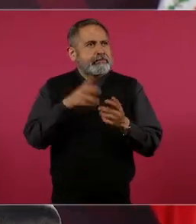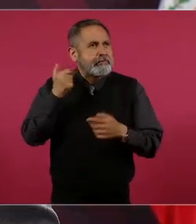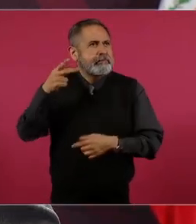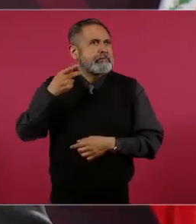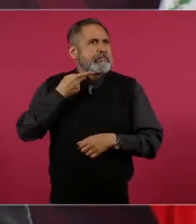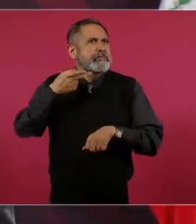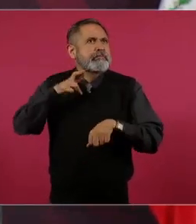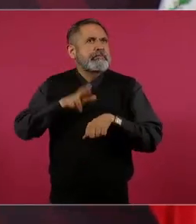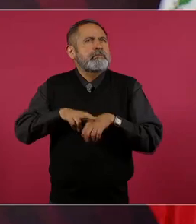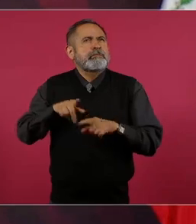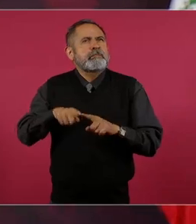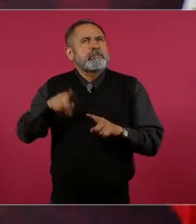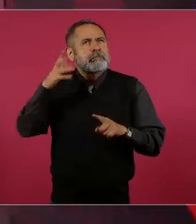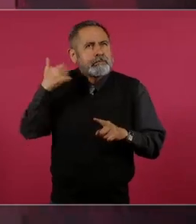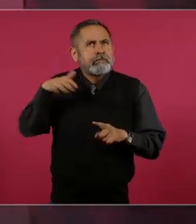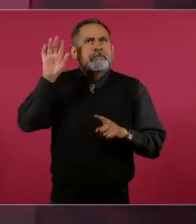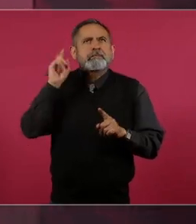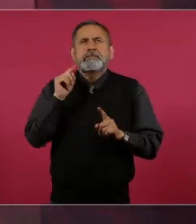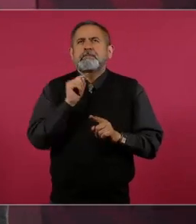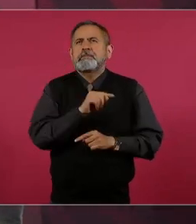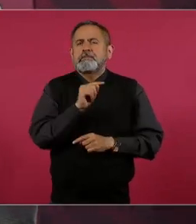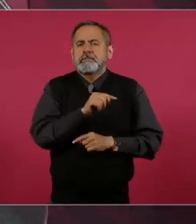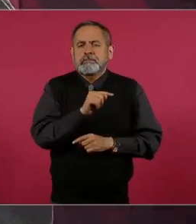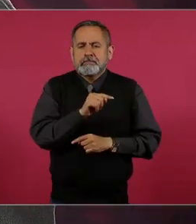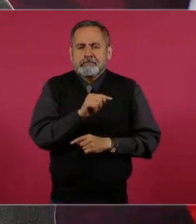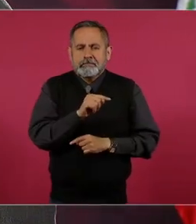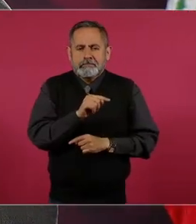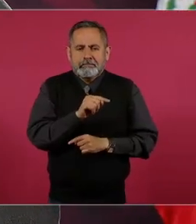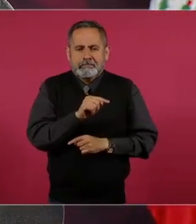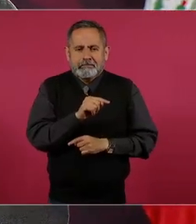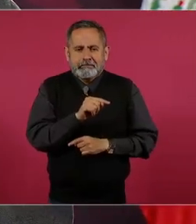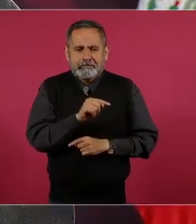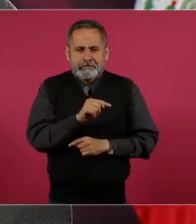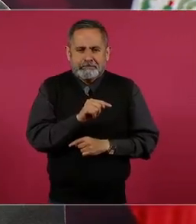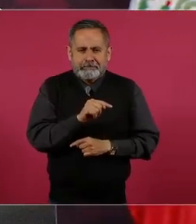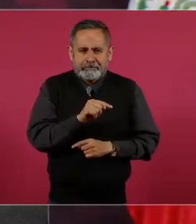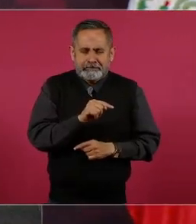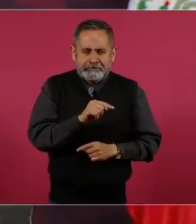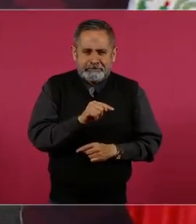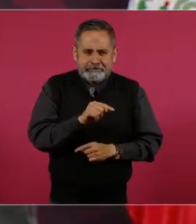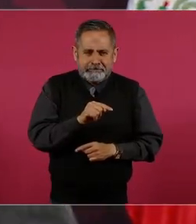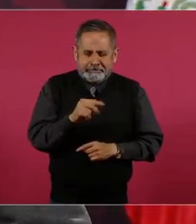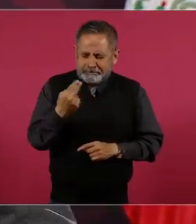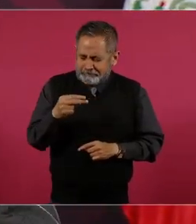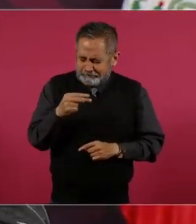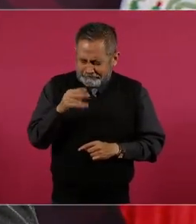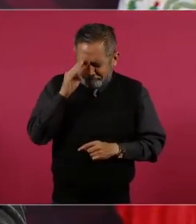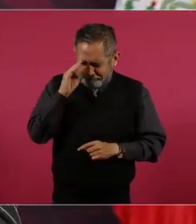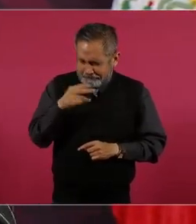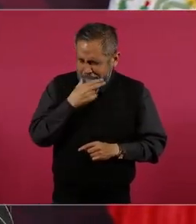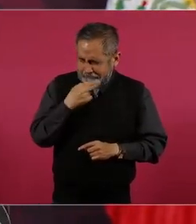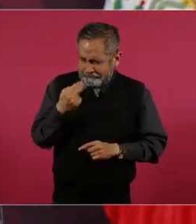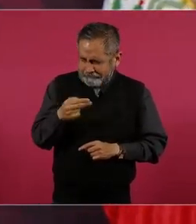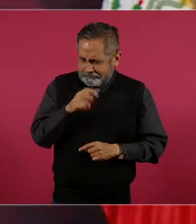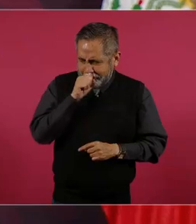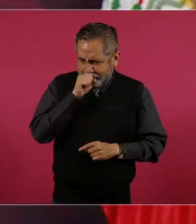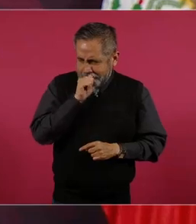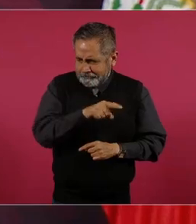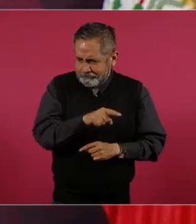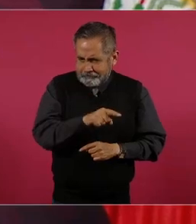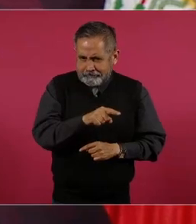un señor que también